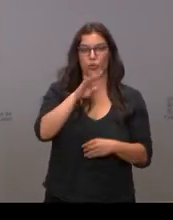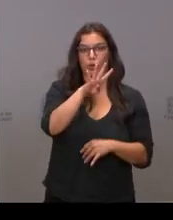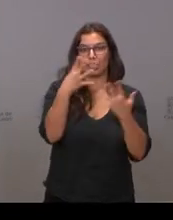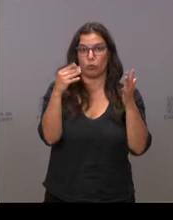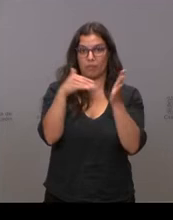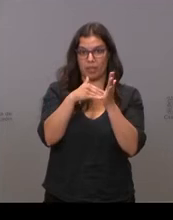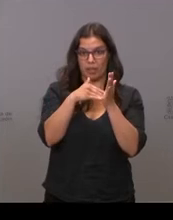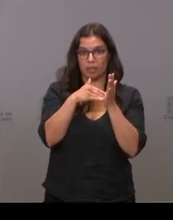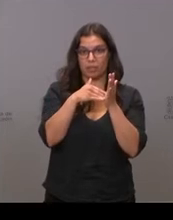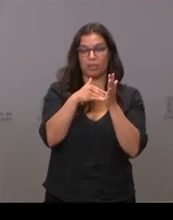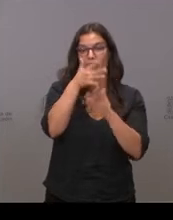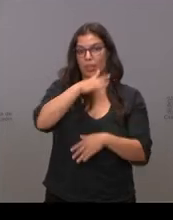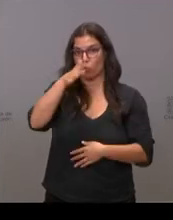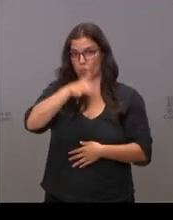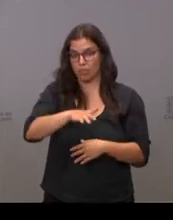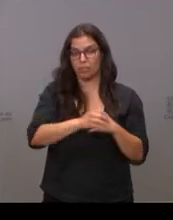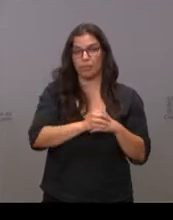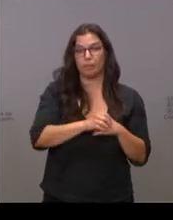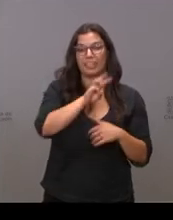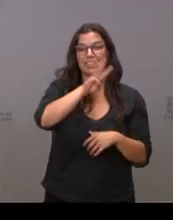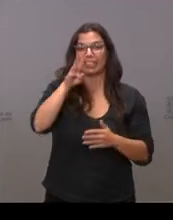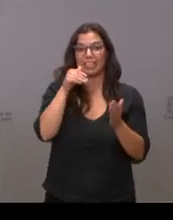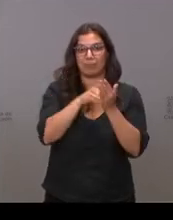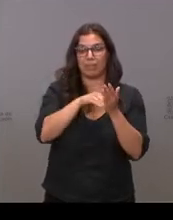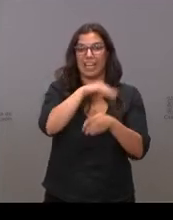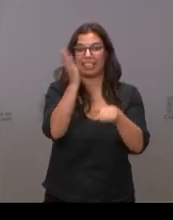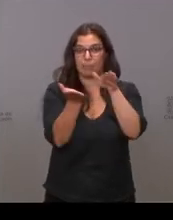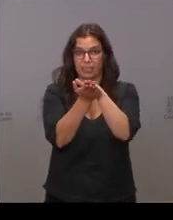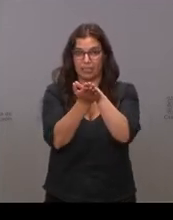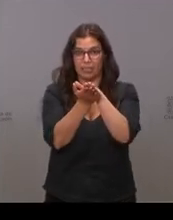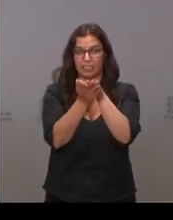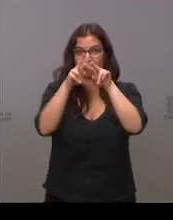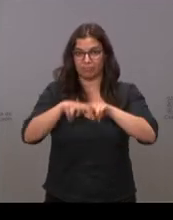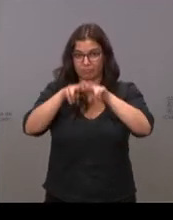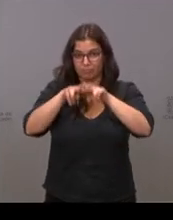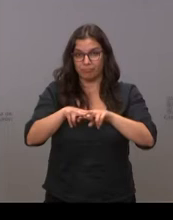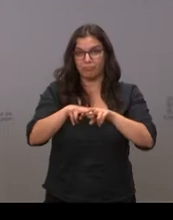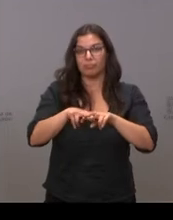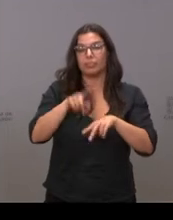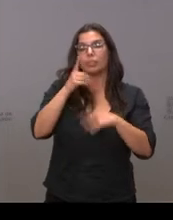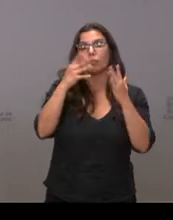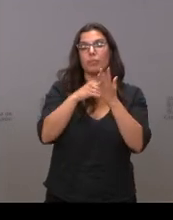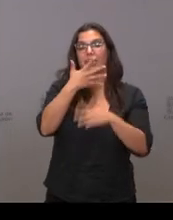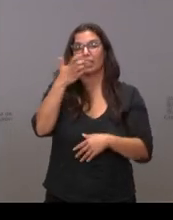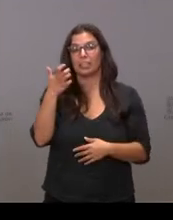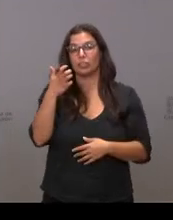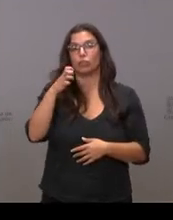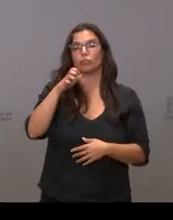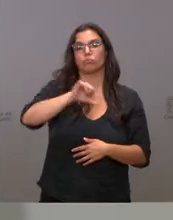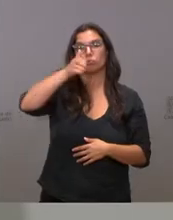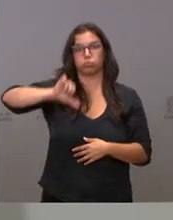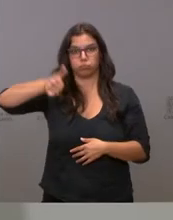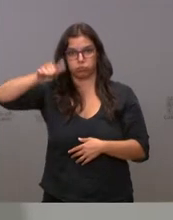denuncias, 33.000 expedientes incuadrados, 19.500 resueltos.